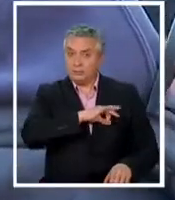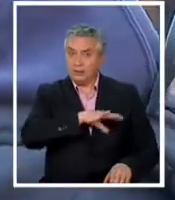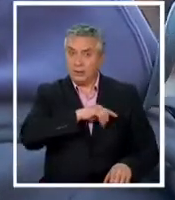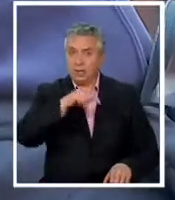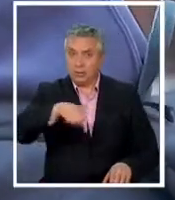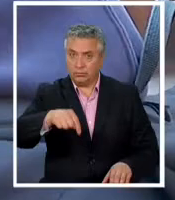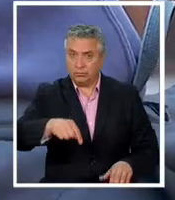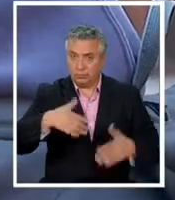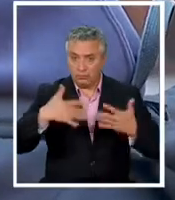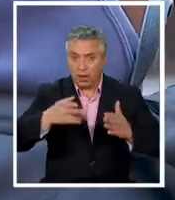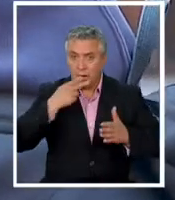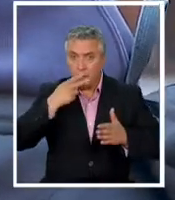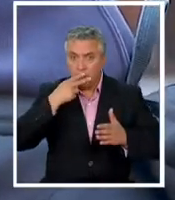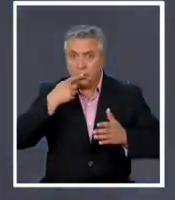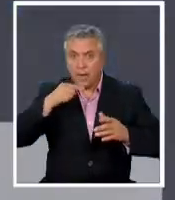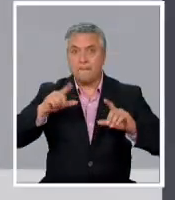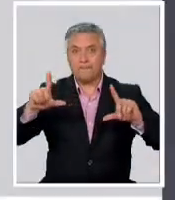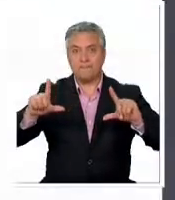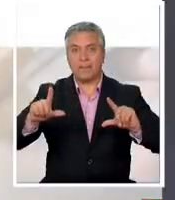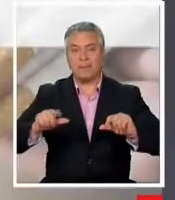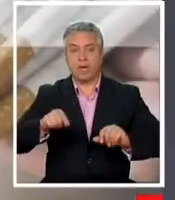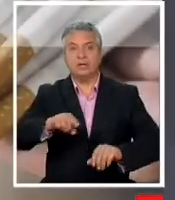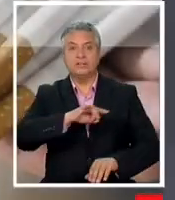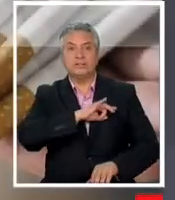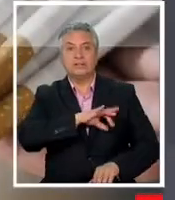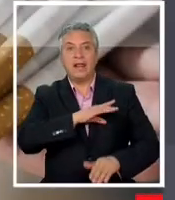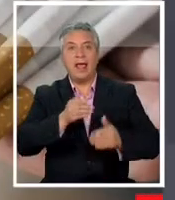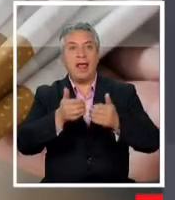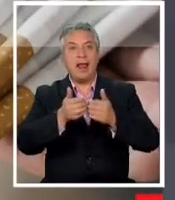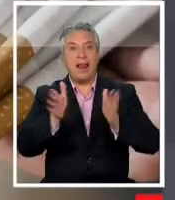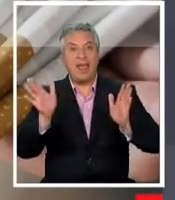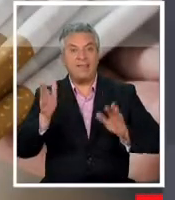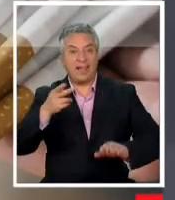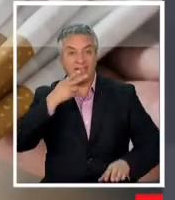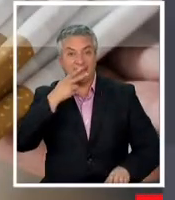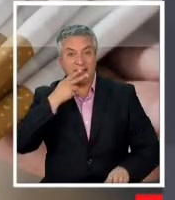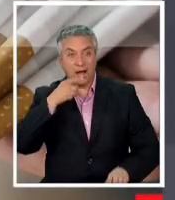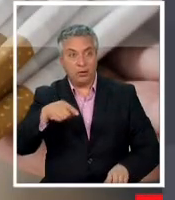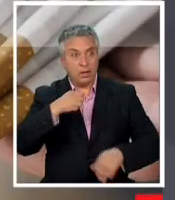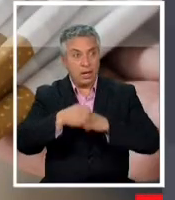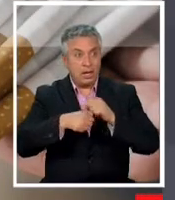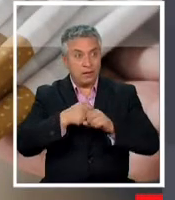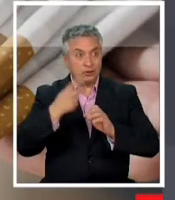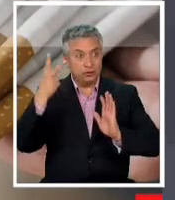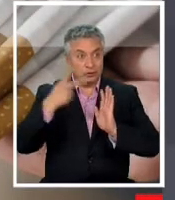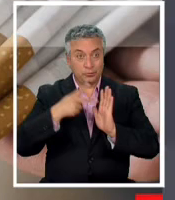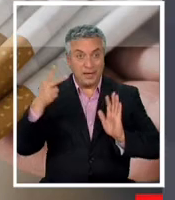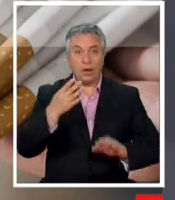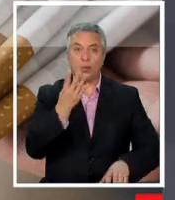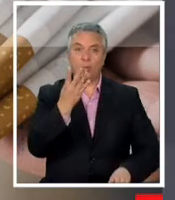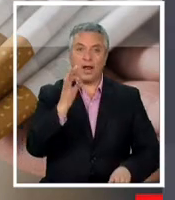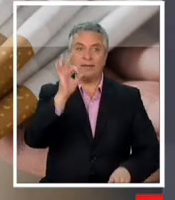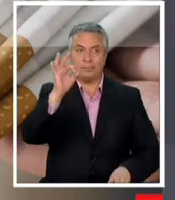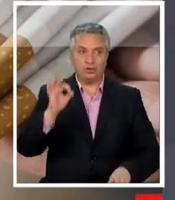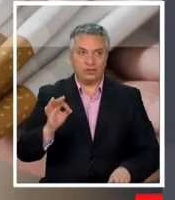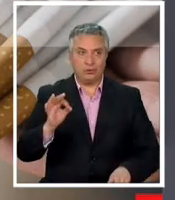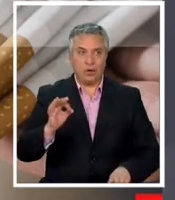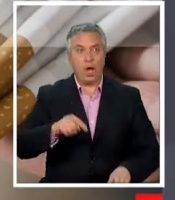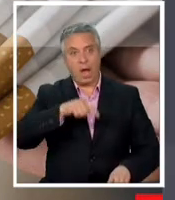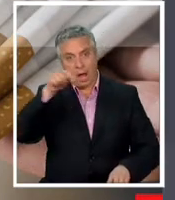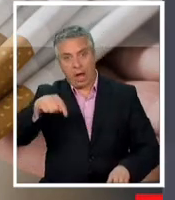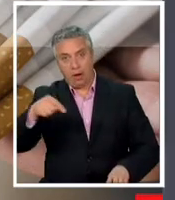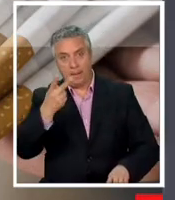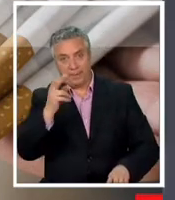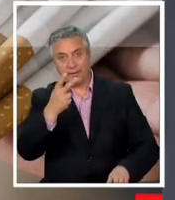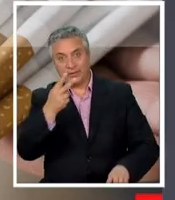disminuido según cifras de Chile Libre de Tabaco en el año 2000 el 40% de los chilenos fumaba y hoy lo hace el 32%